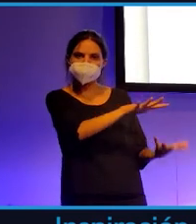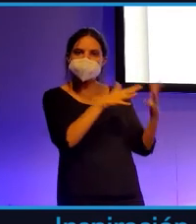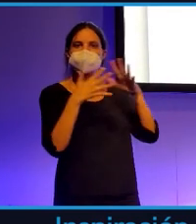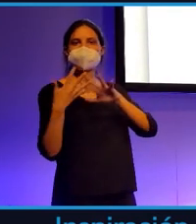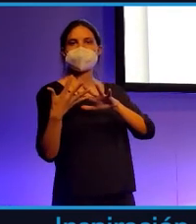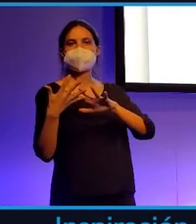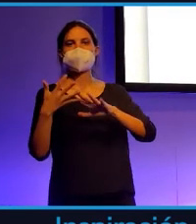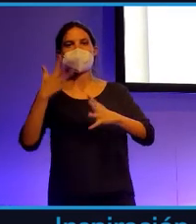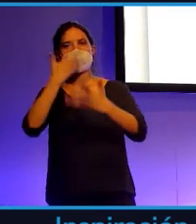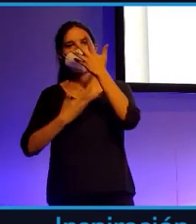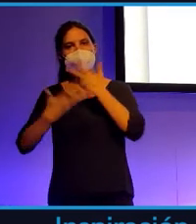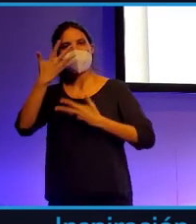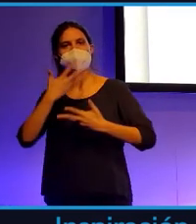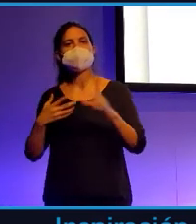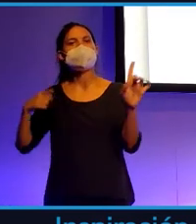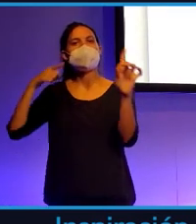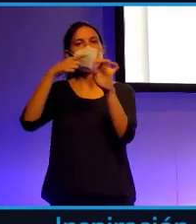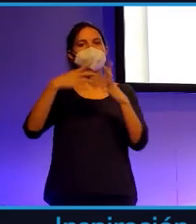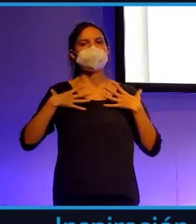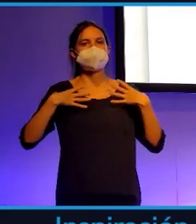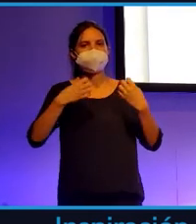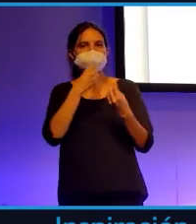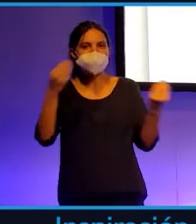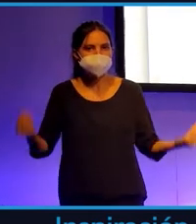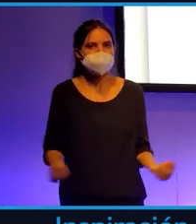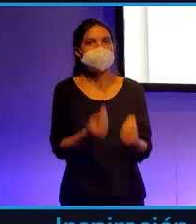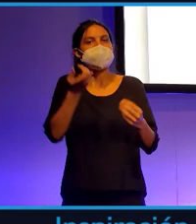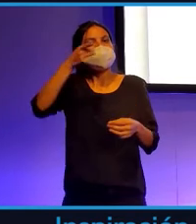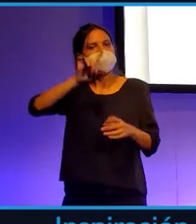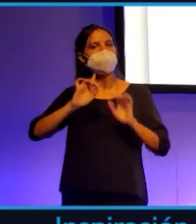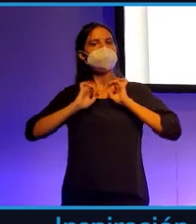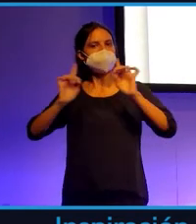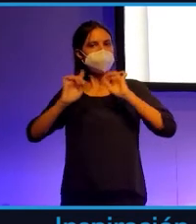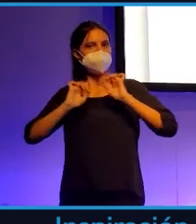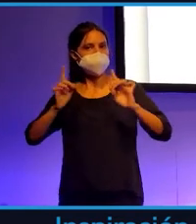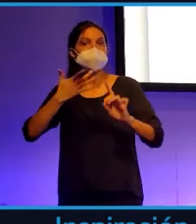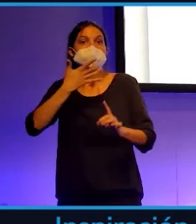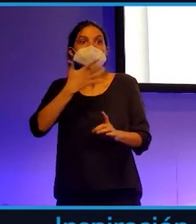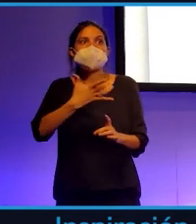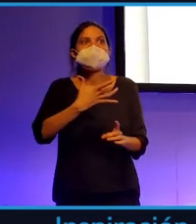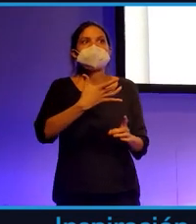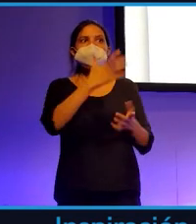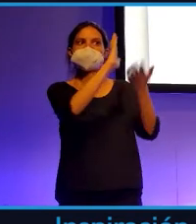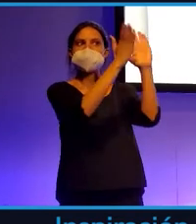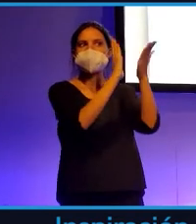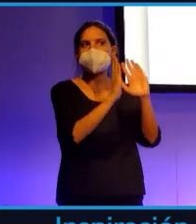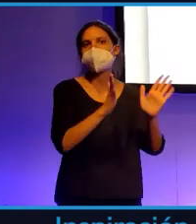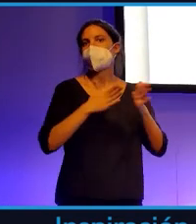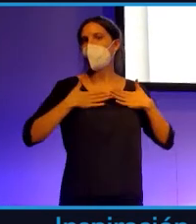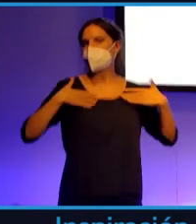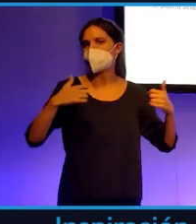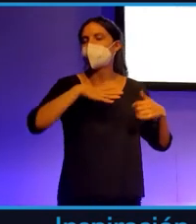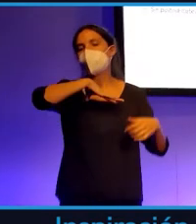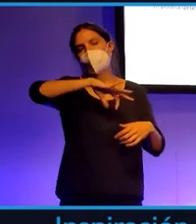para mejorar lo que es la sanidad, poder prevenir y ser más eficientes en cualquier tratamiento de salud.